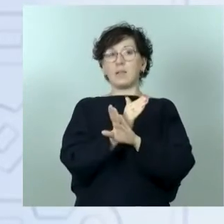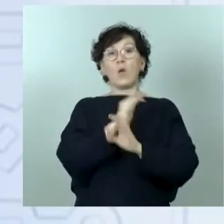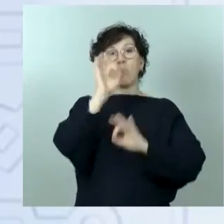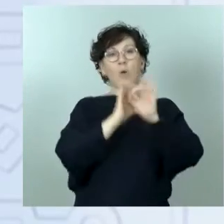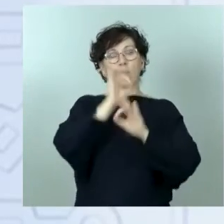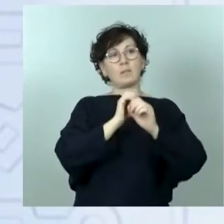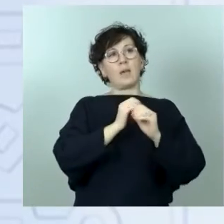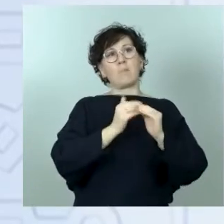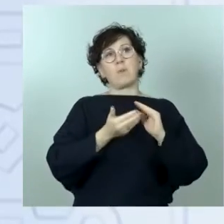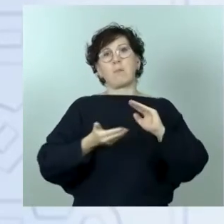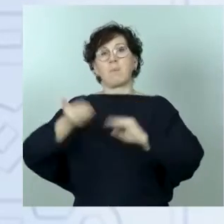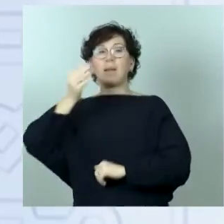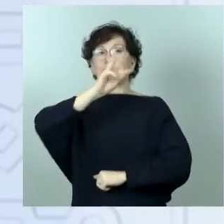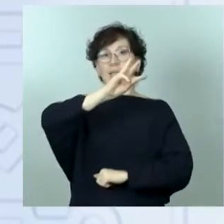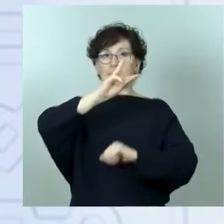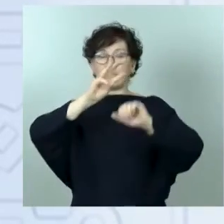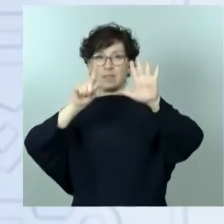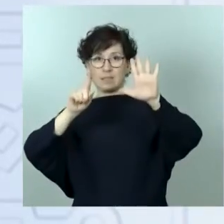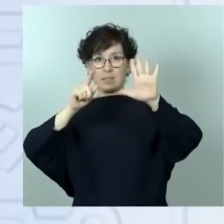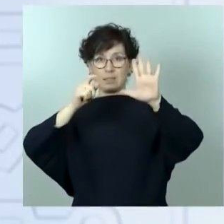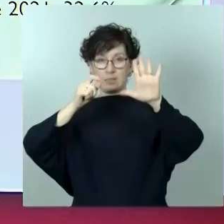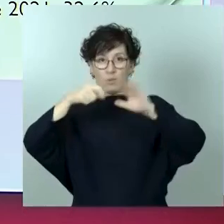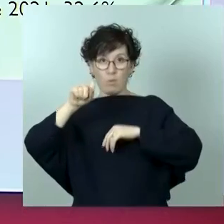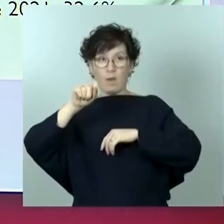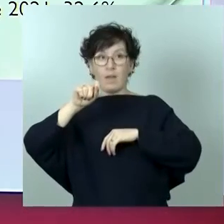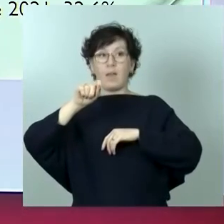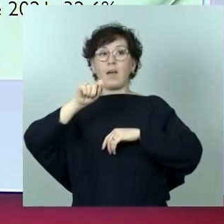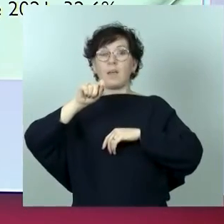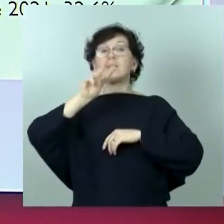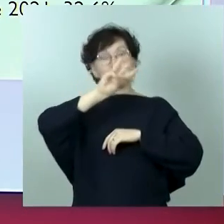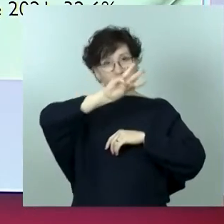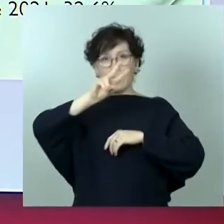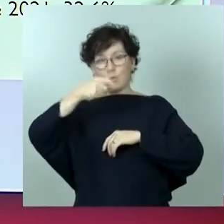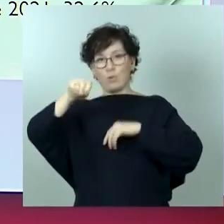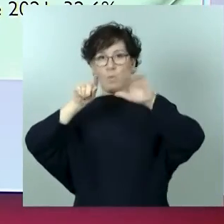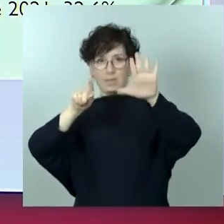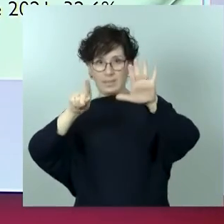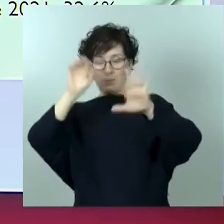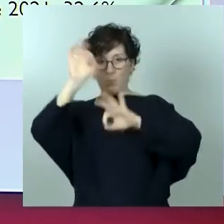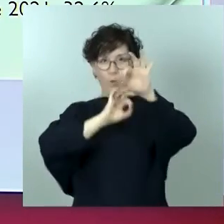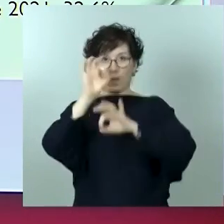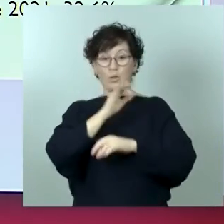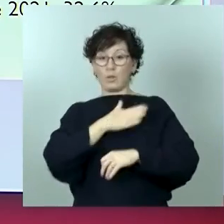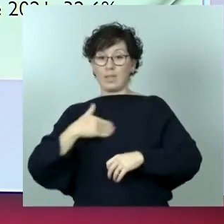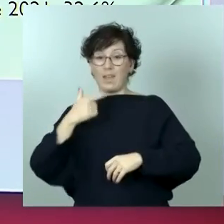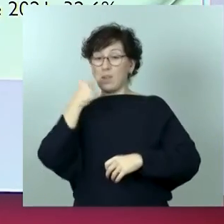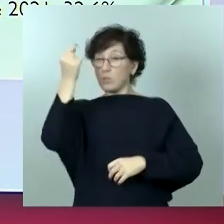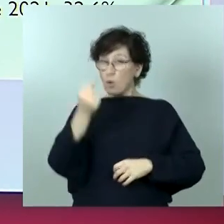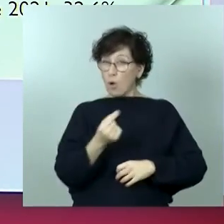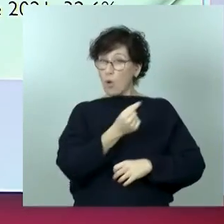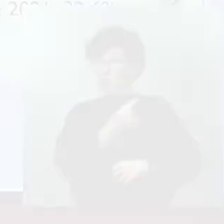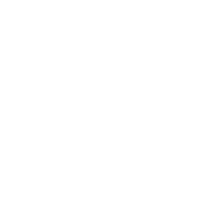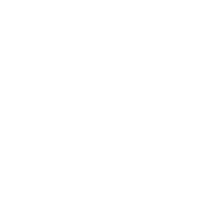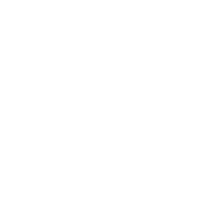,6%, es decir, un tercio del total en aproximadamente un tercio del mandato del